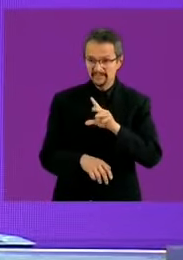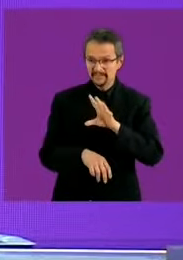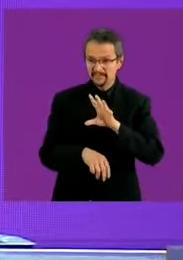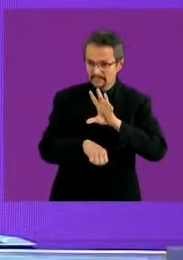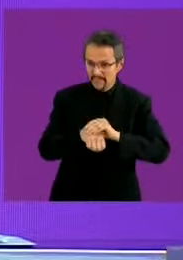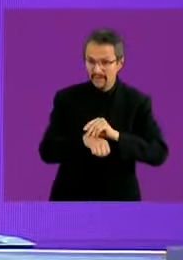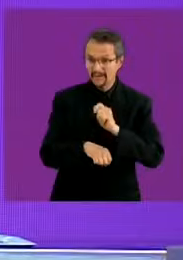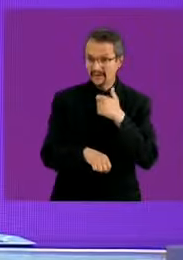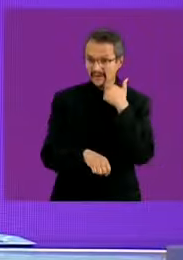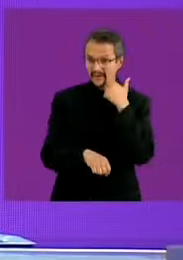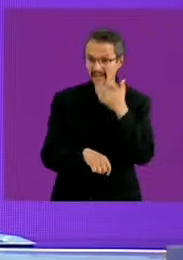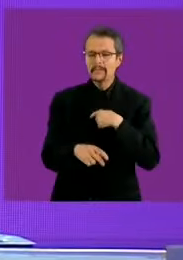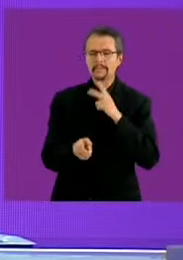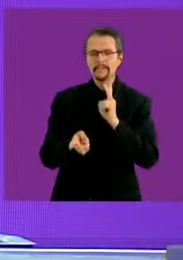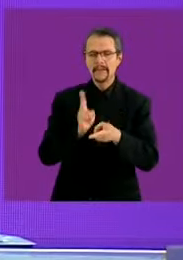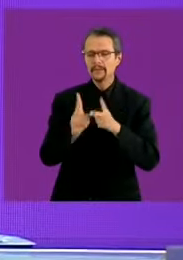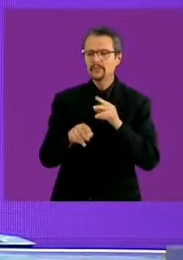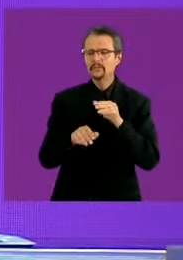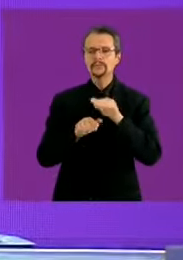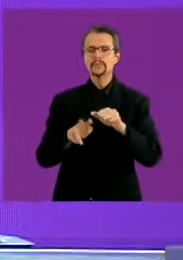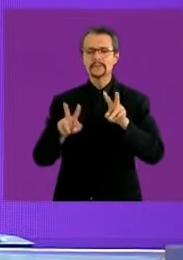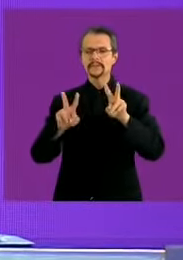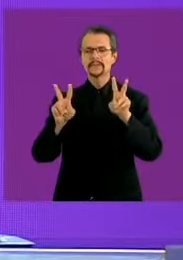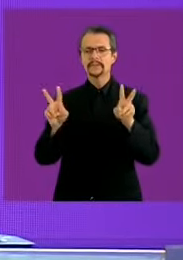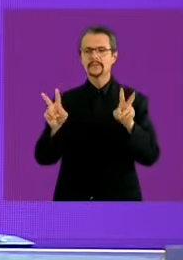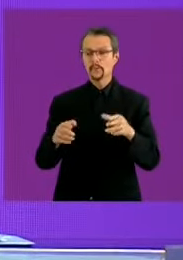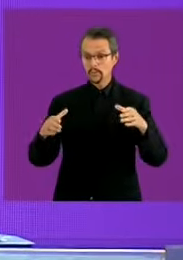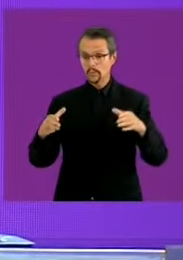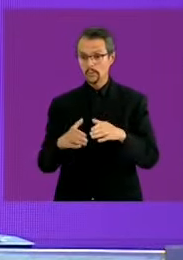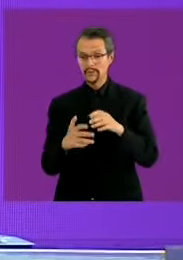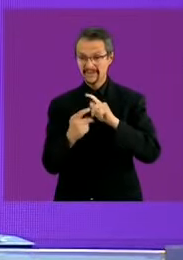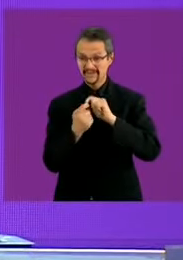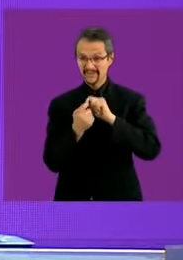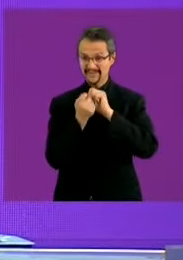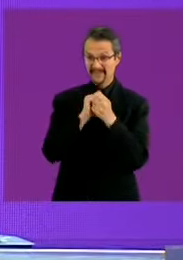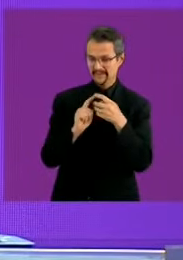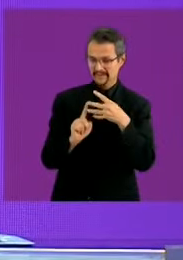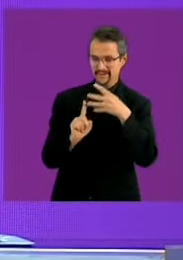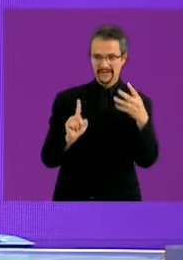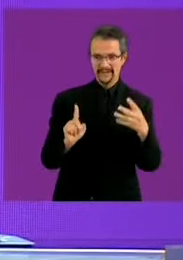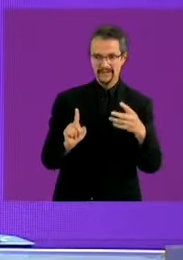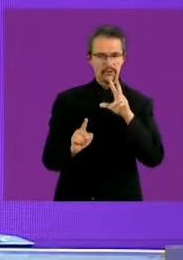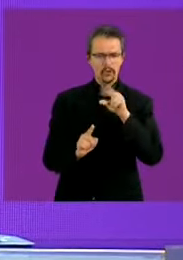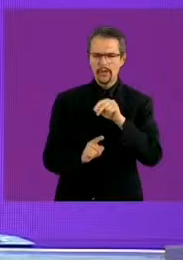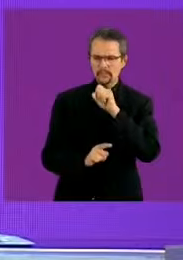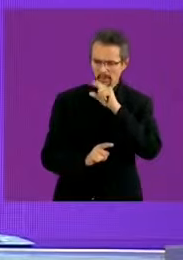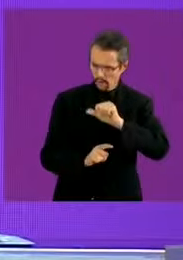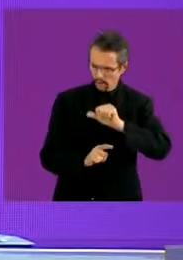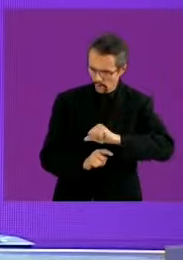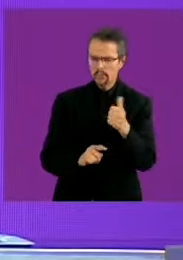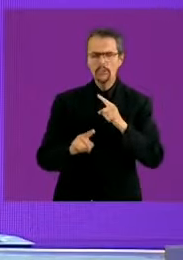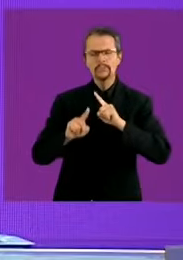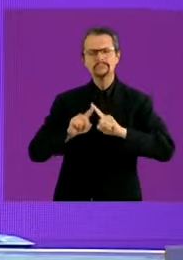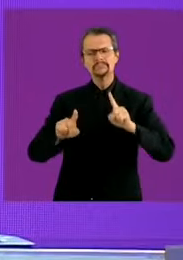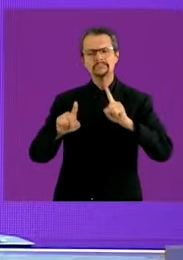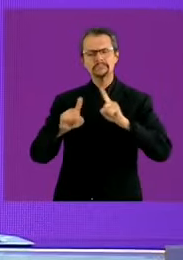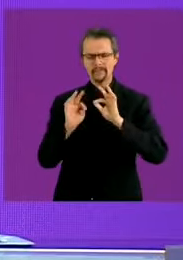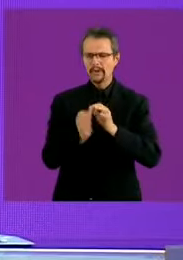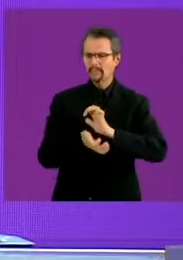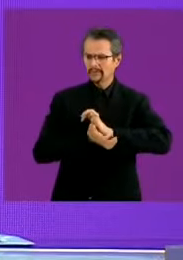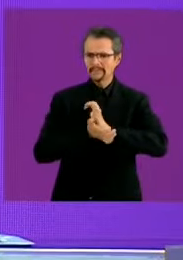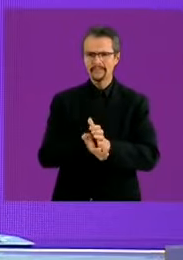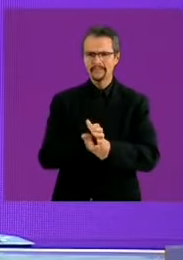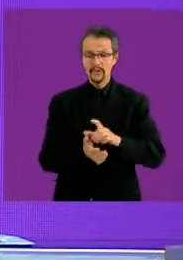porque no solamente estamos hablando de la comunidad trans sino de todo lo que tiene que ver con discriminación los gobiernos del pasado